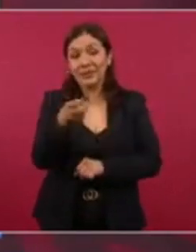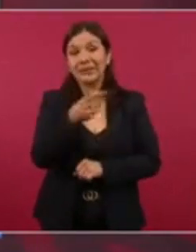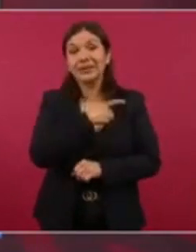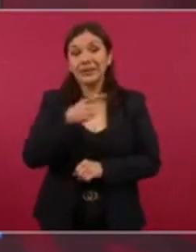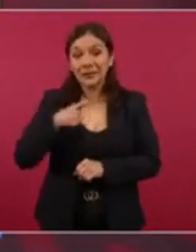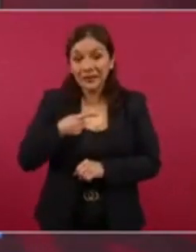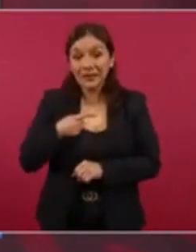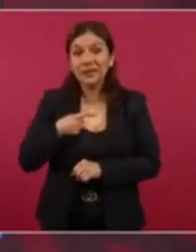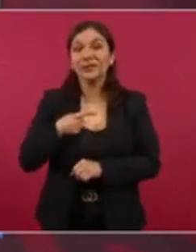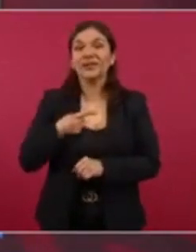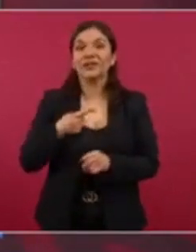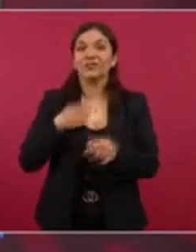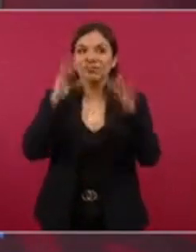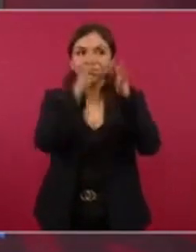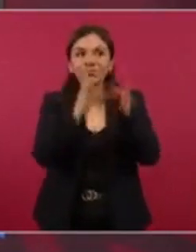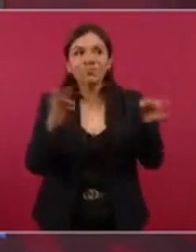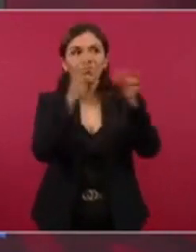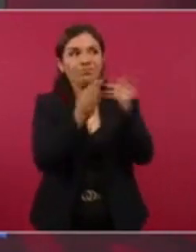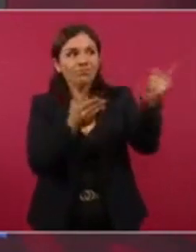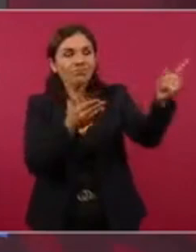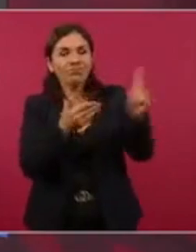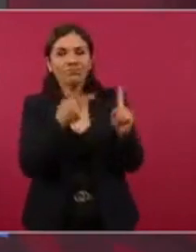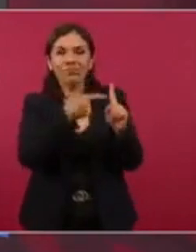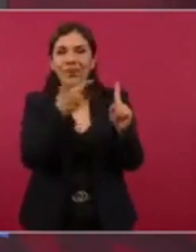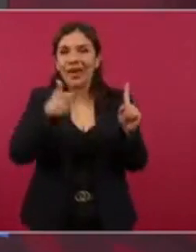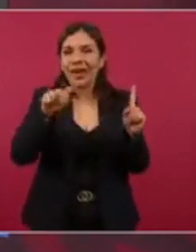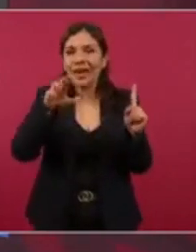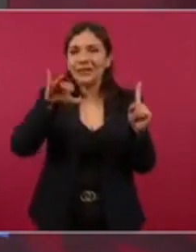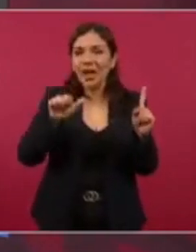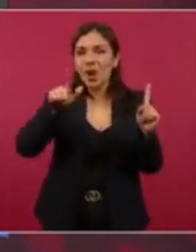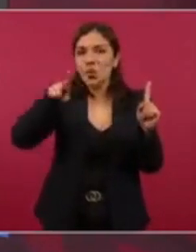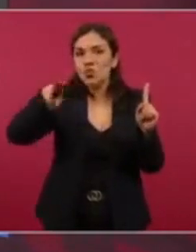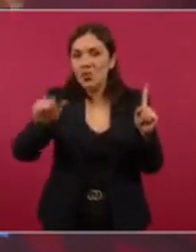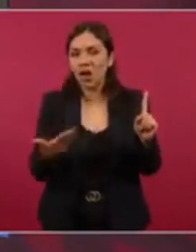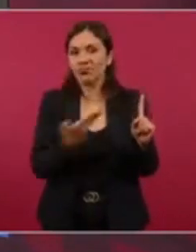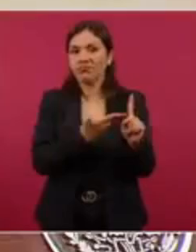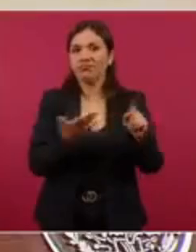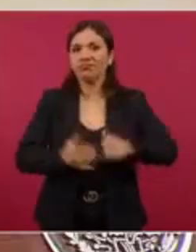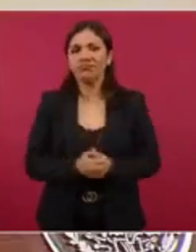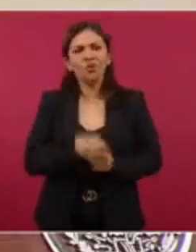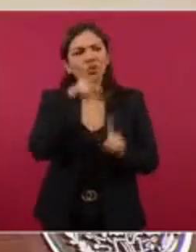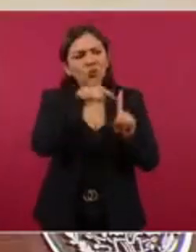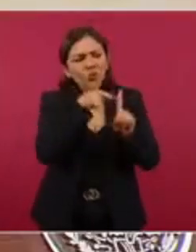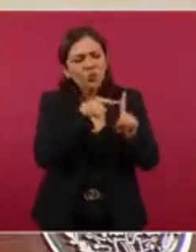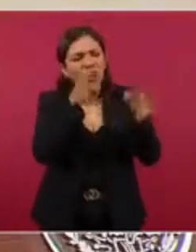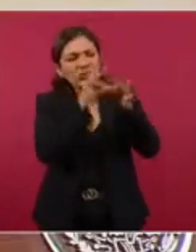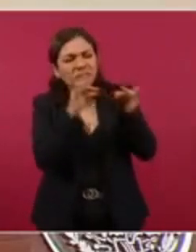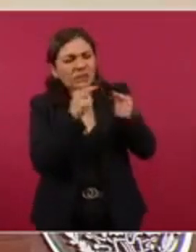García Luna, es decir, ¿con quién tuvo tratos?